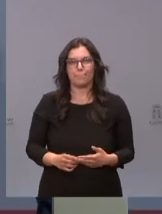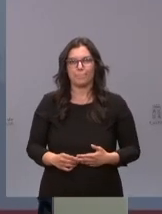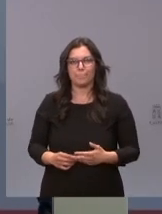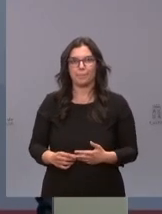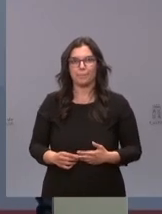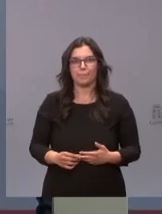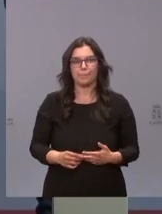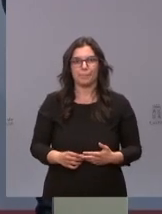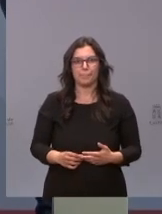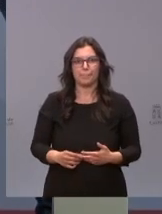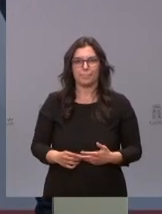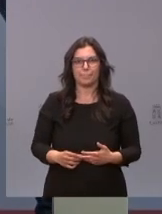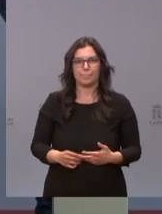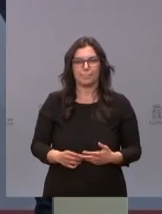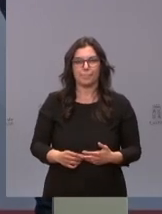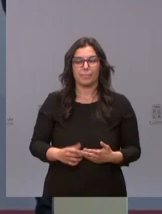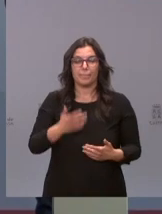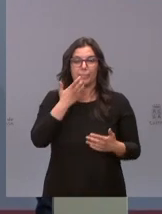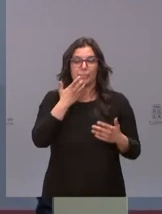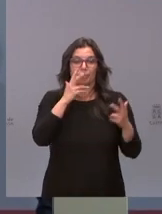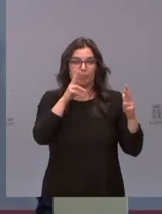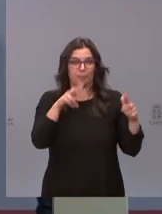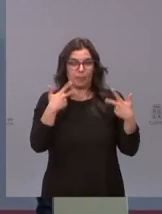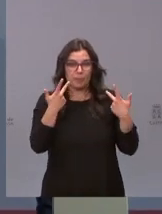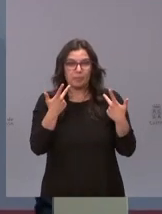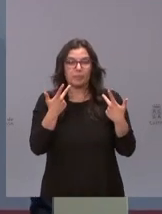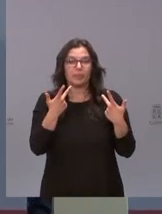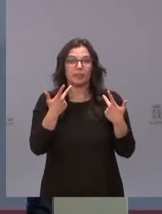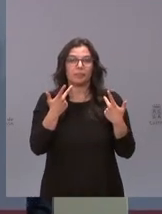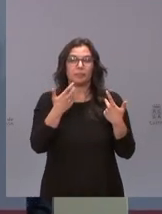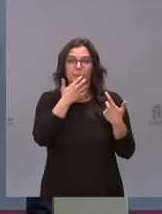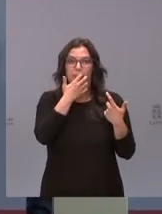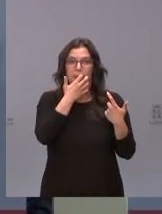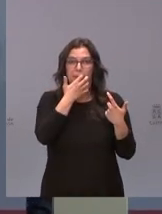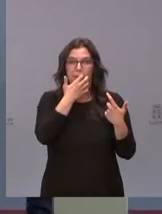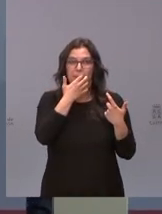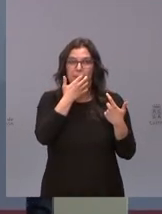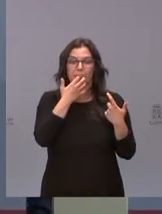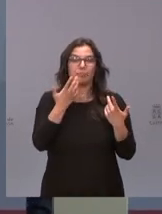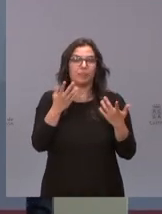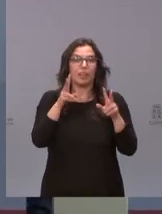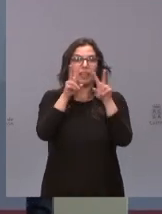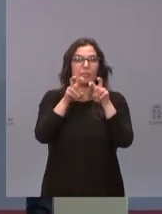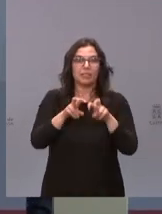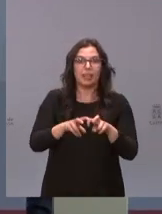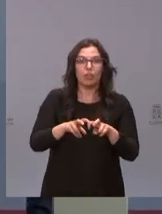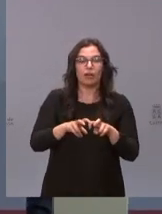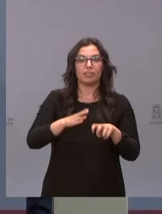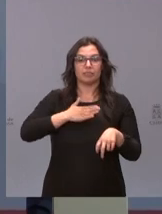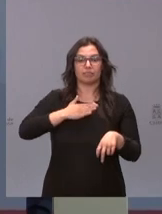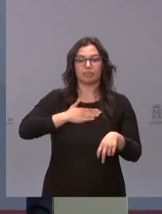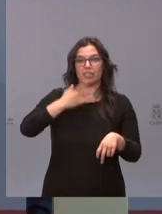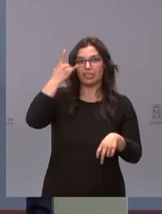bueno nos permite el el que los evidentemente los investigadores no sé si van a ser de